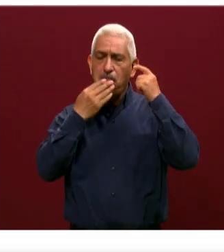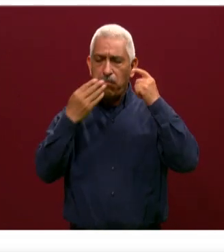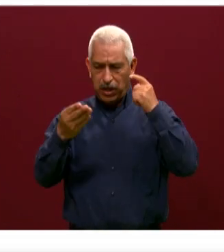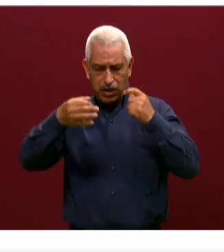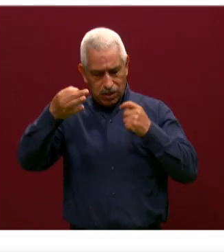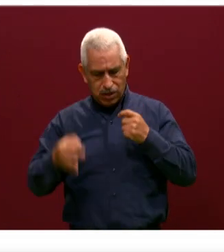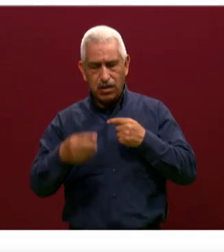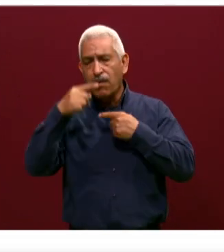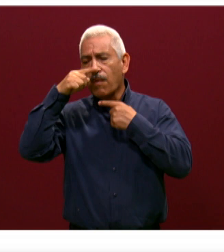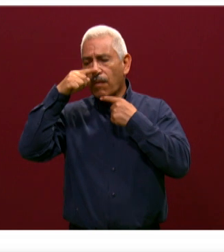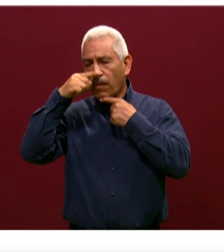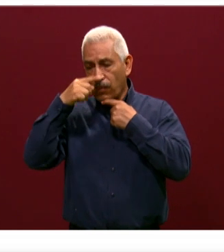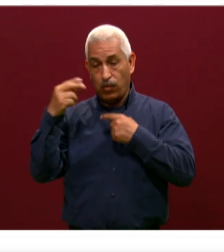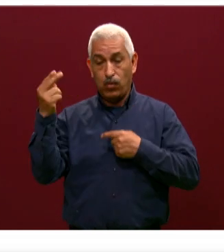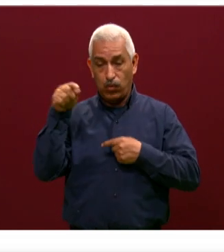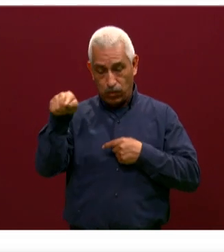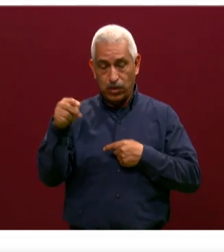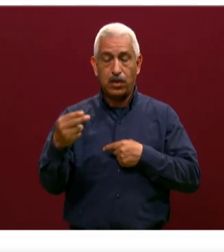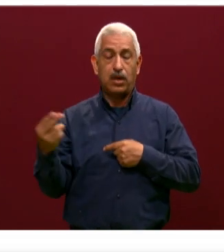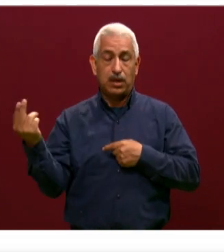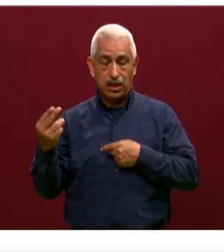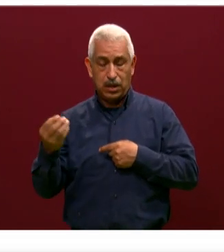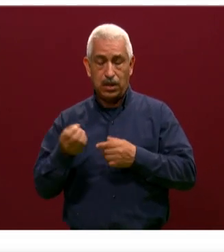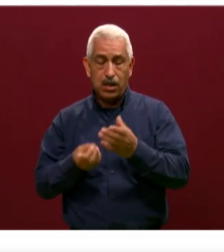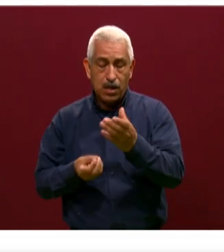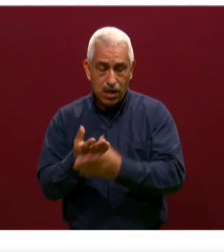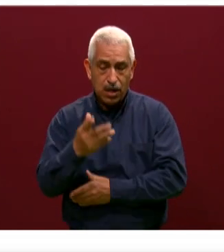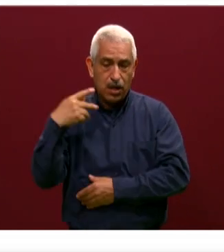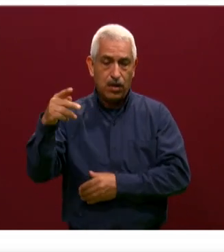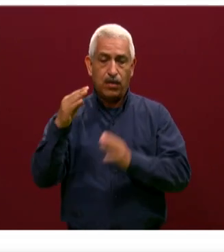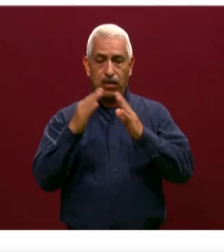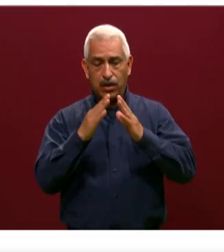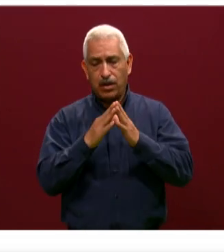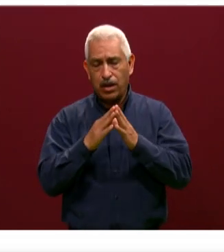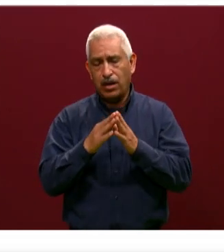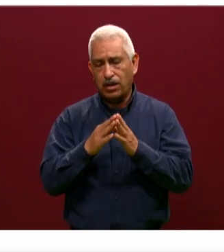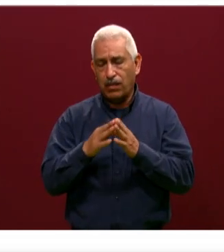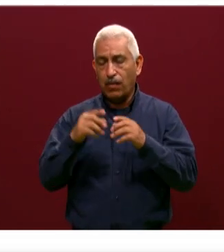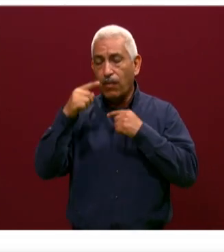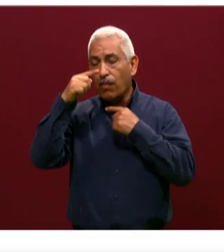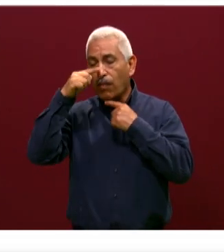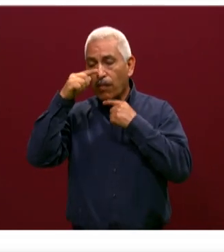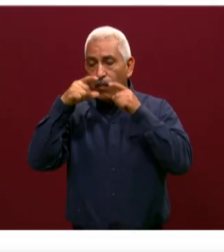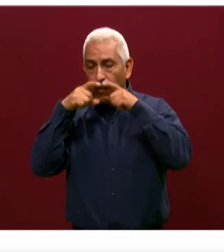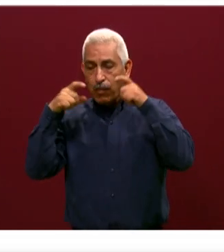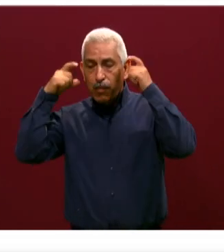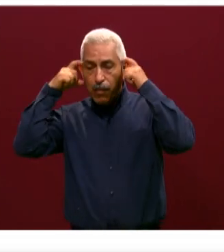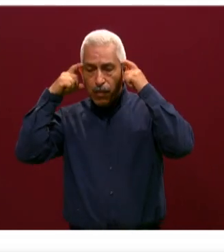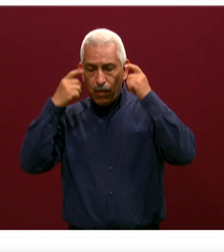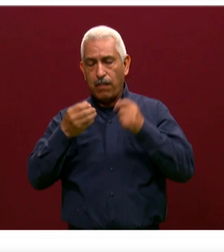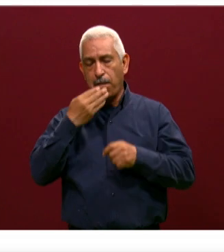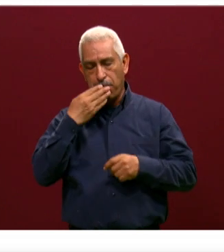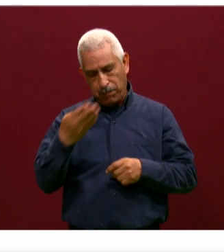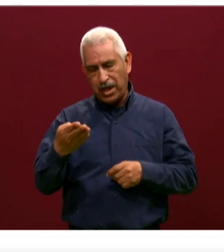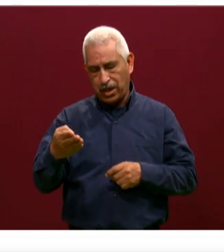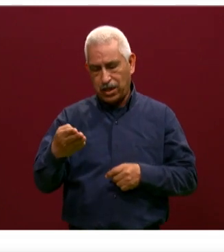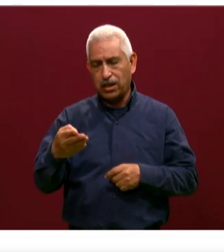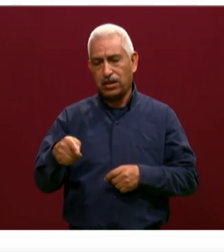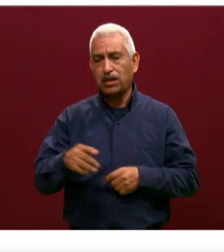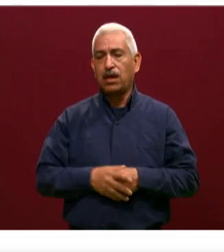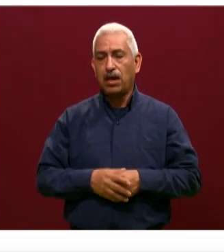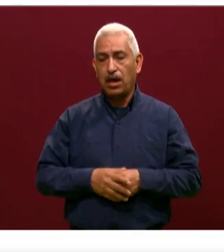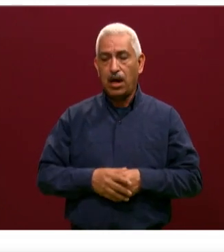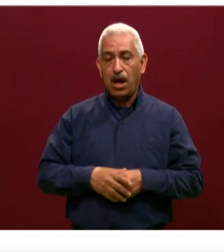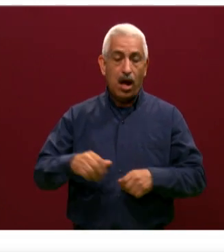quitárnoslo. Si vamos a salir de casa, estamos en la calle, vamos a comprar algo, estamos, digamos, haciendo alguna actividad en el